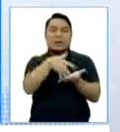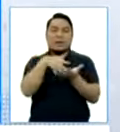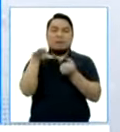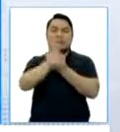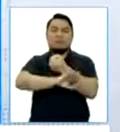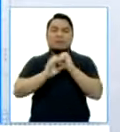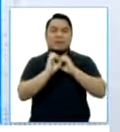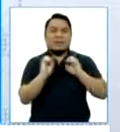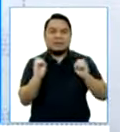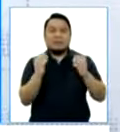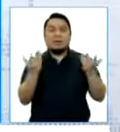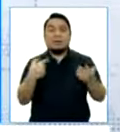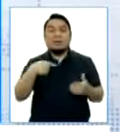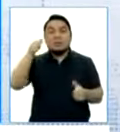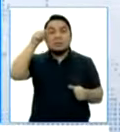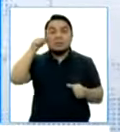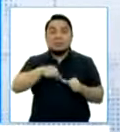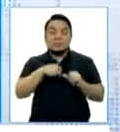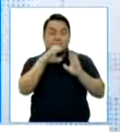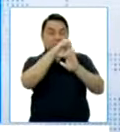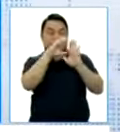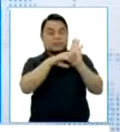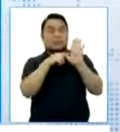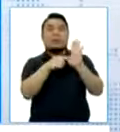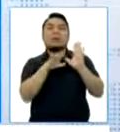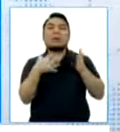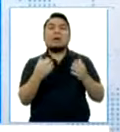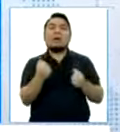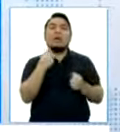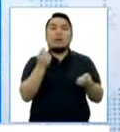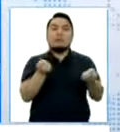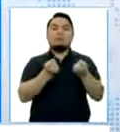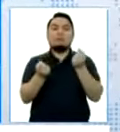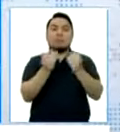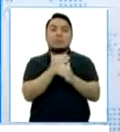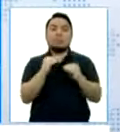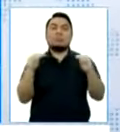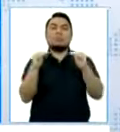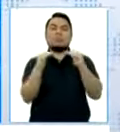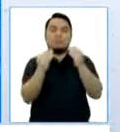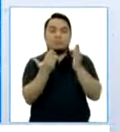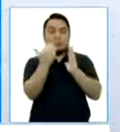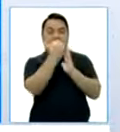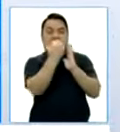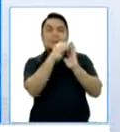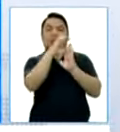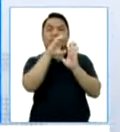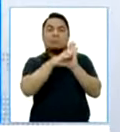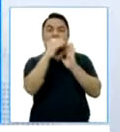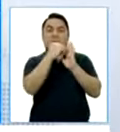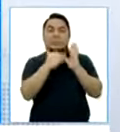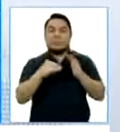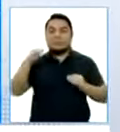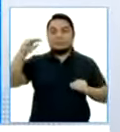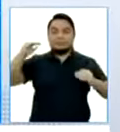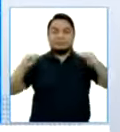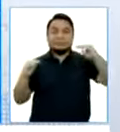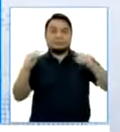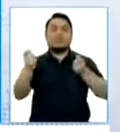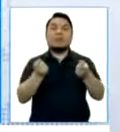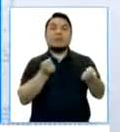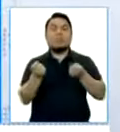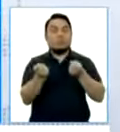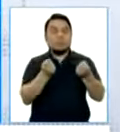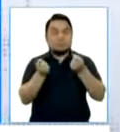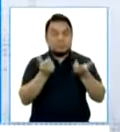Constitución es un estatuto de poder, es decir, es un estatuto que asigna poderes pero también contrapesos, controles